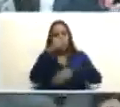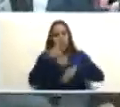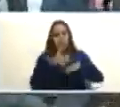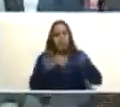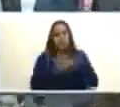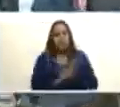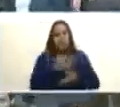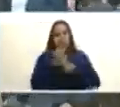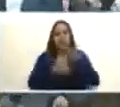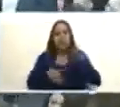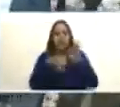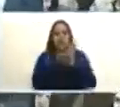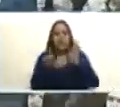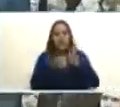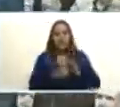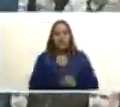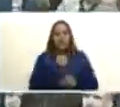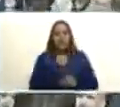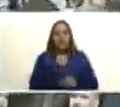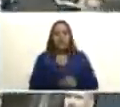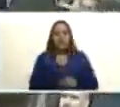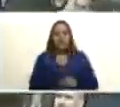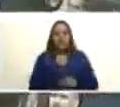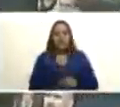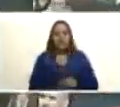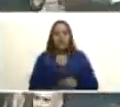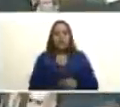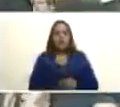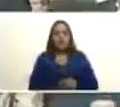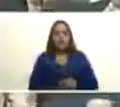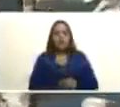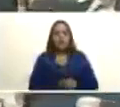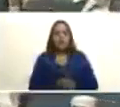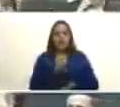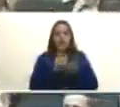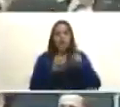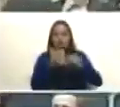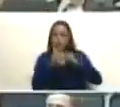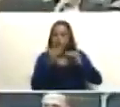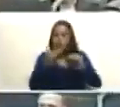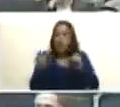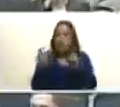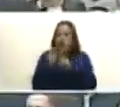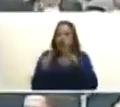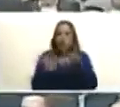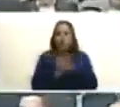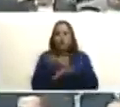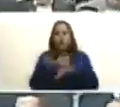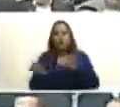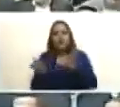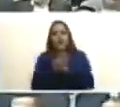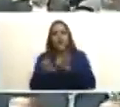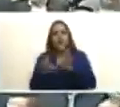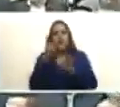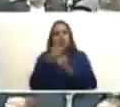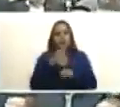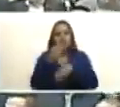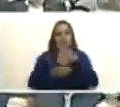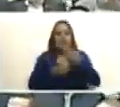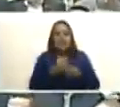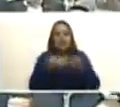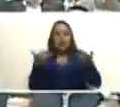sea la ley orgánica de la Guayana Esequiba por favor algún comentario sobre esta ley que debe ir a